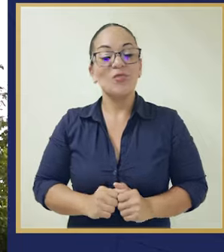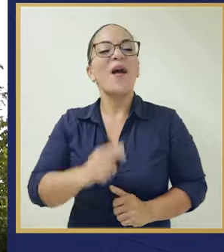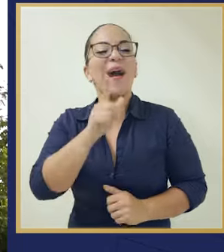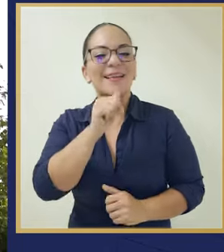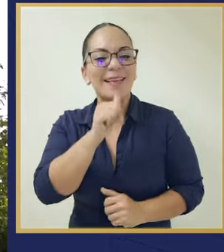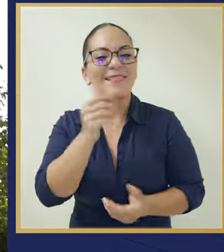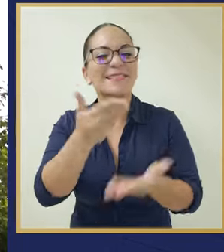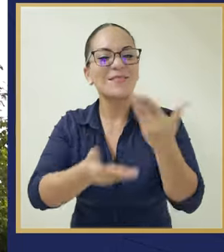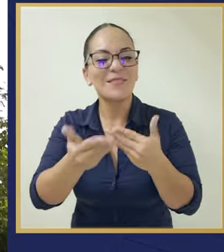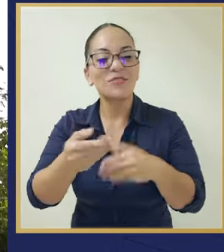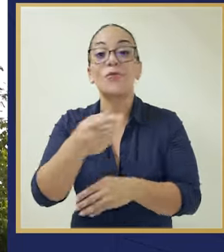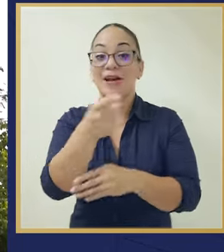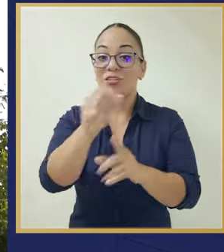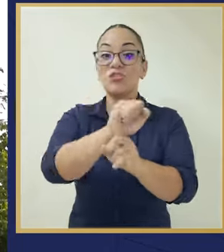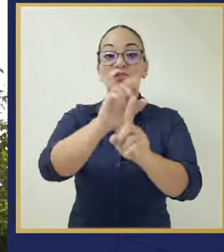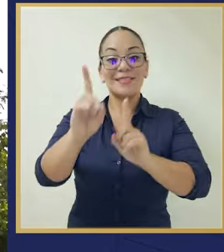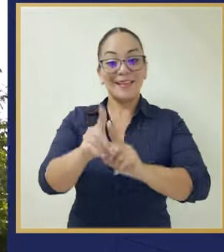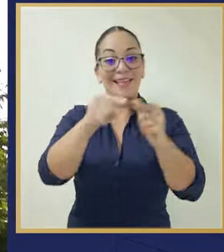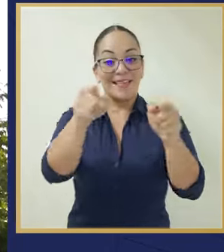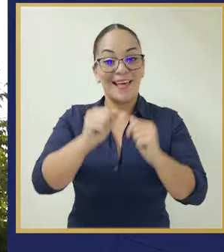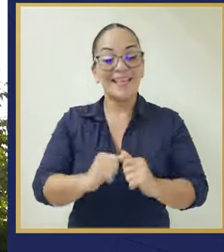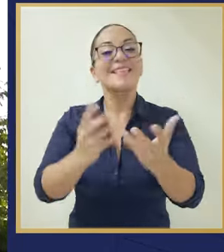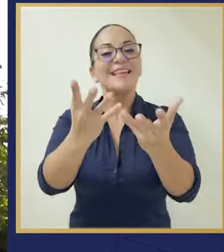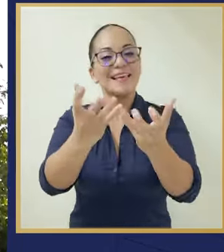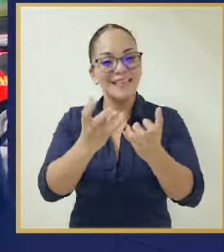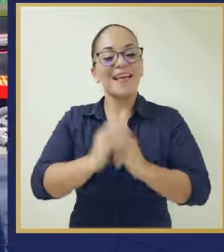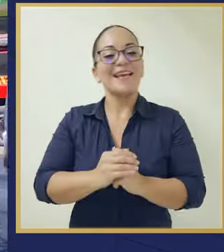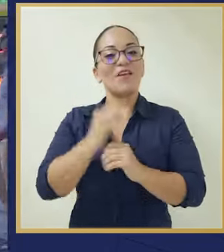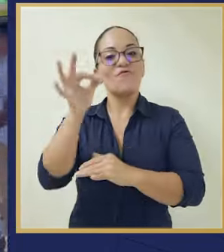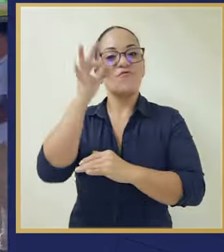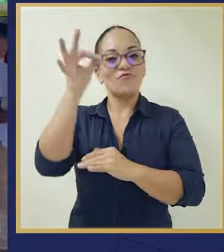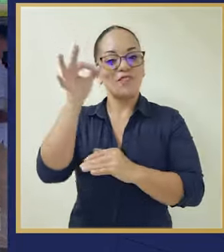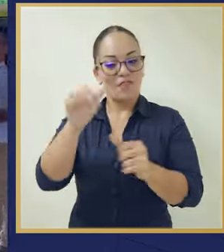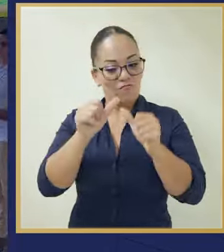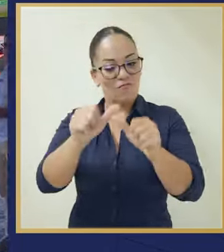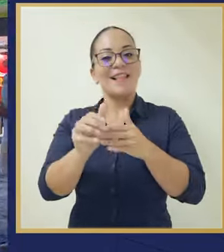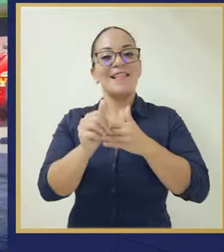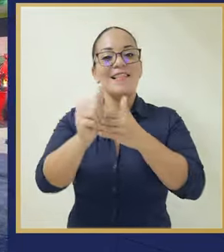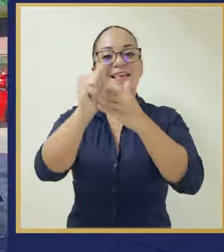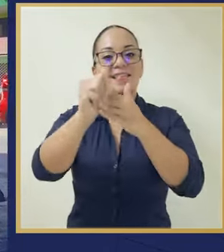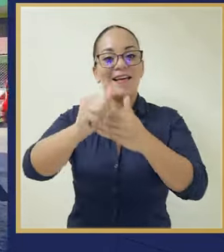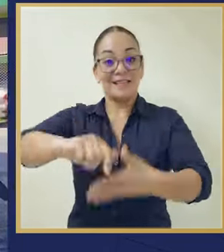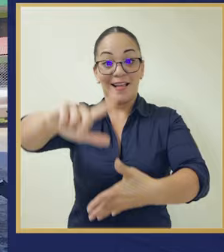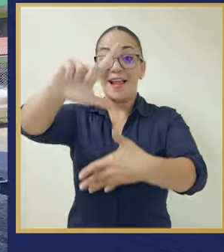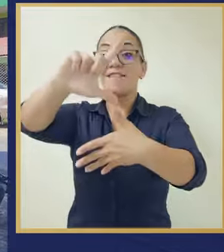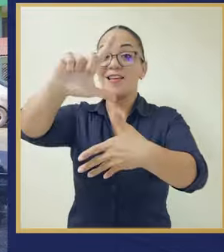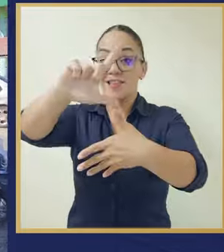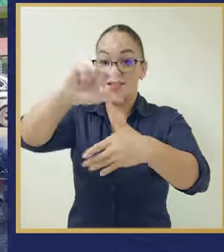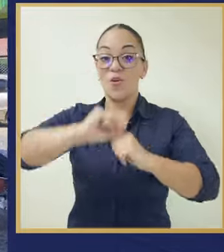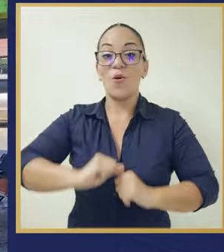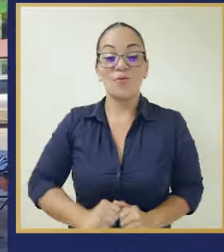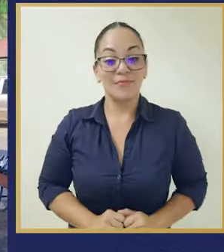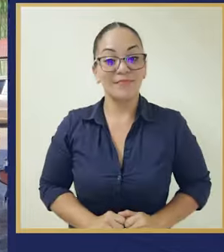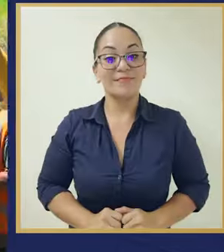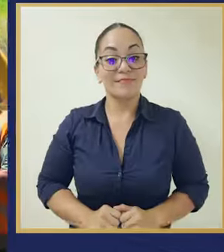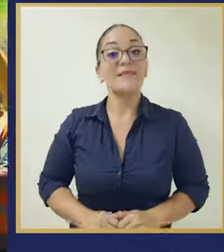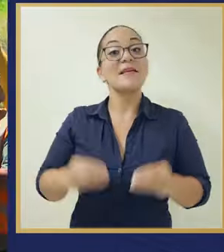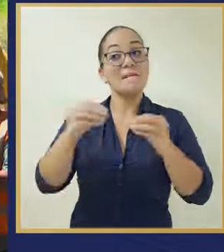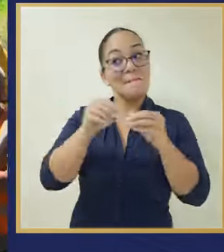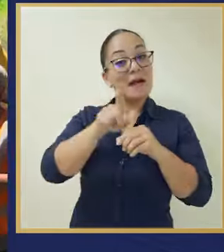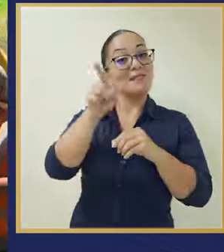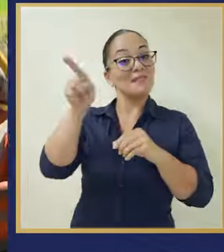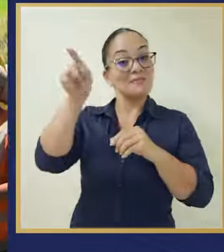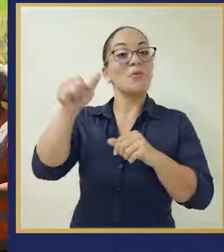sociedad que aspira a seguir siendo líderes de nuestra región y más allá.